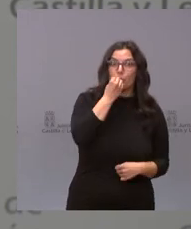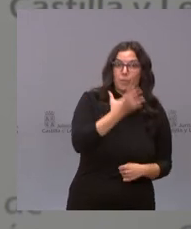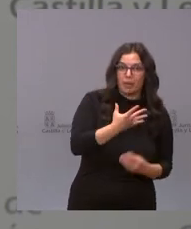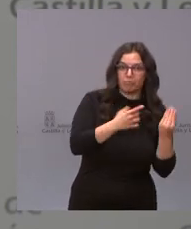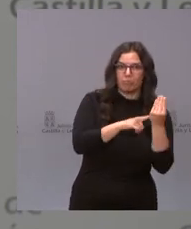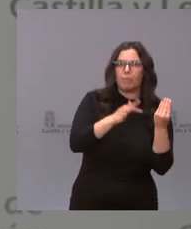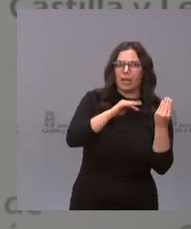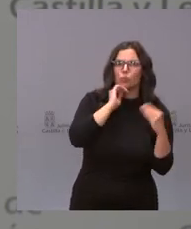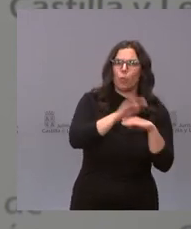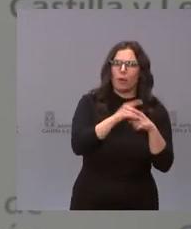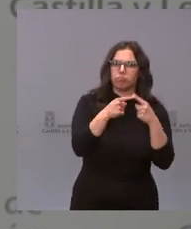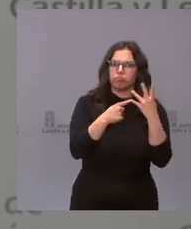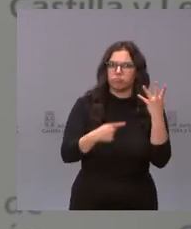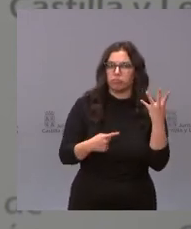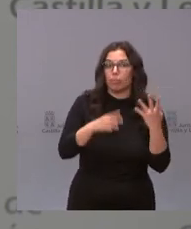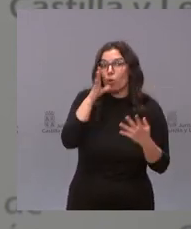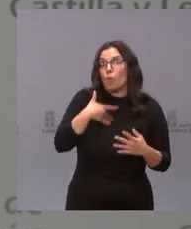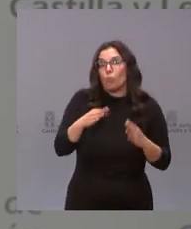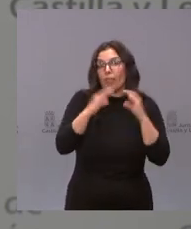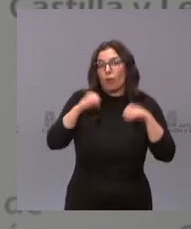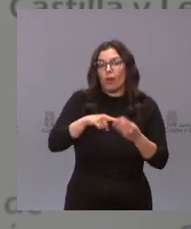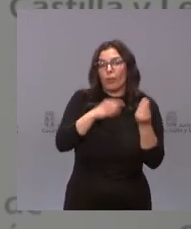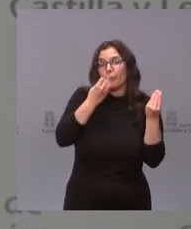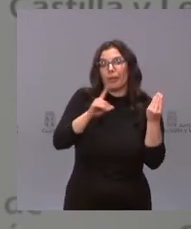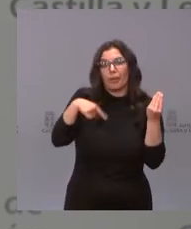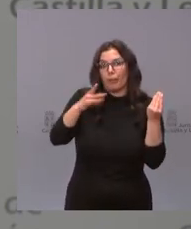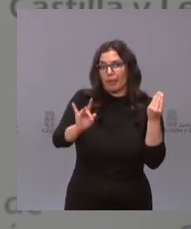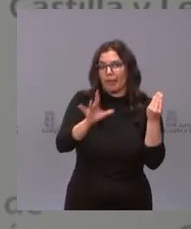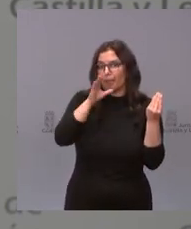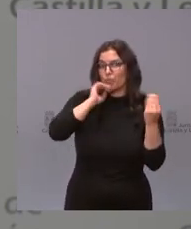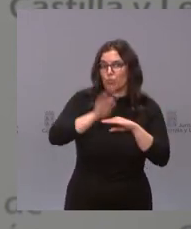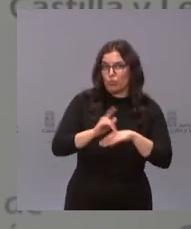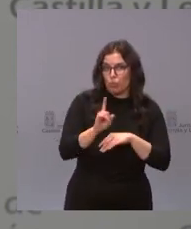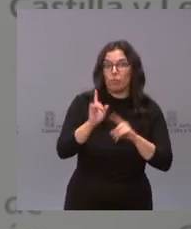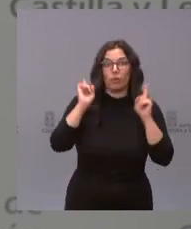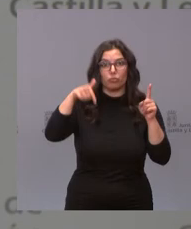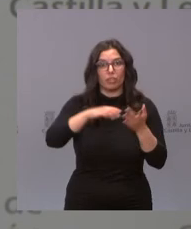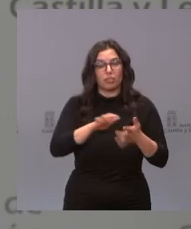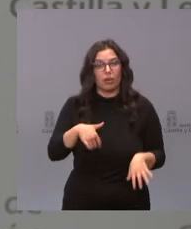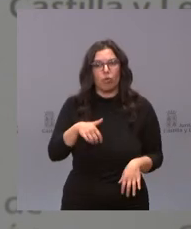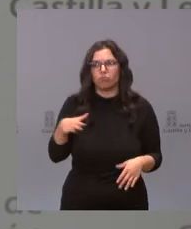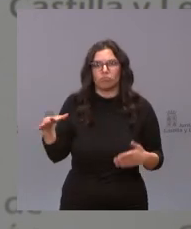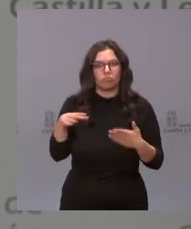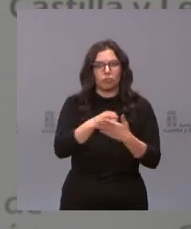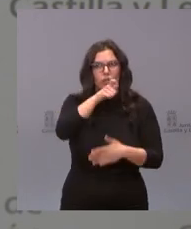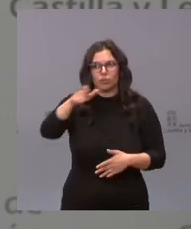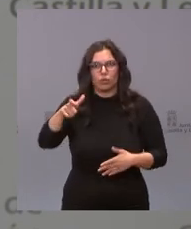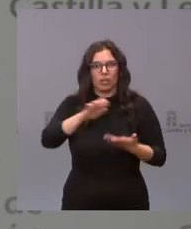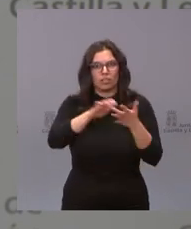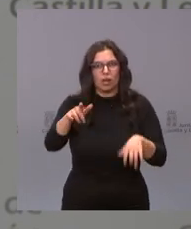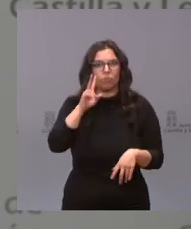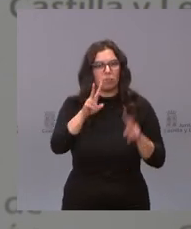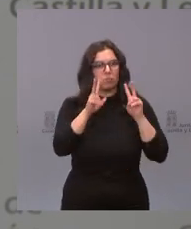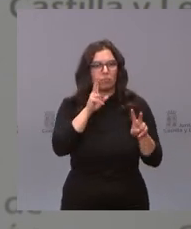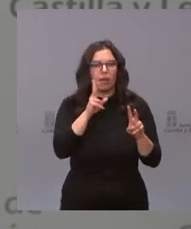acuerdo los acuerdos pueden ser buenos en origen y luego no se cumplen pero es que en el caso de Castilla y León todos los los ciudadanos de Castilla y León están